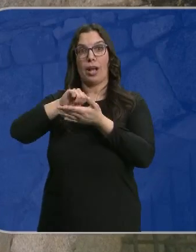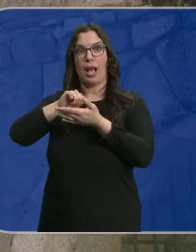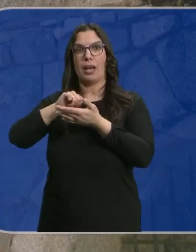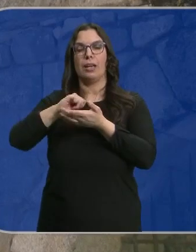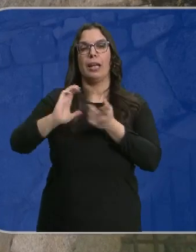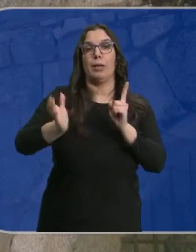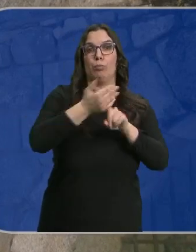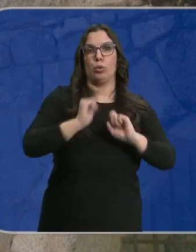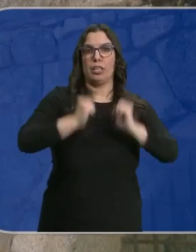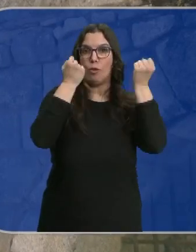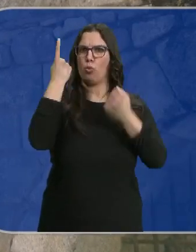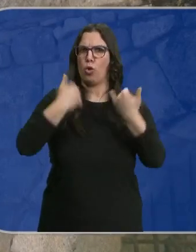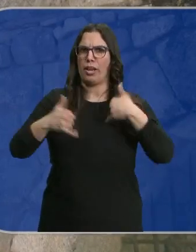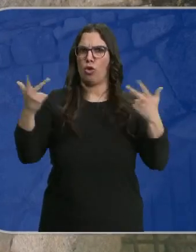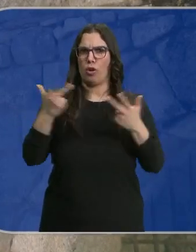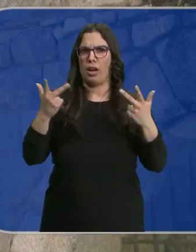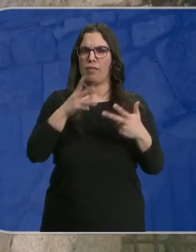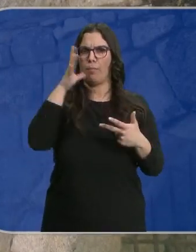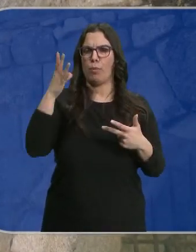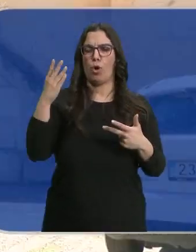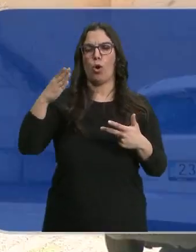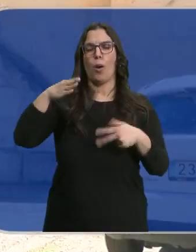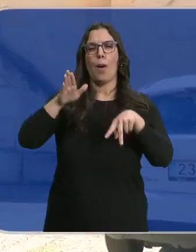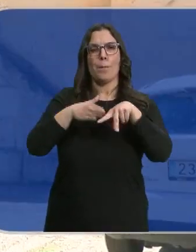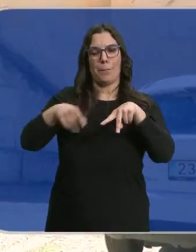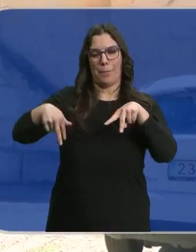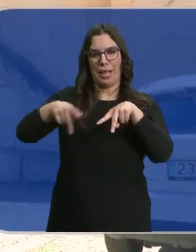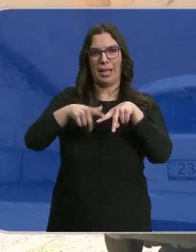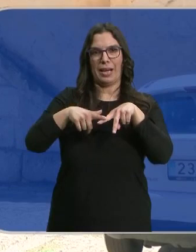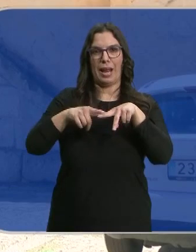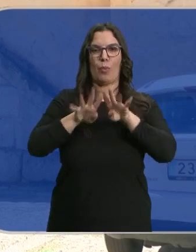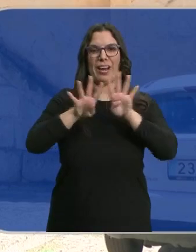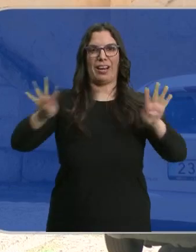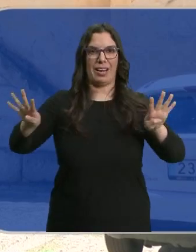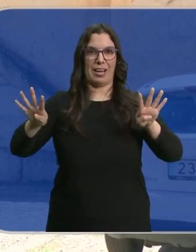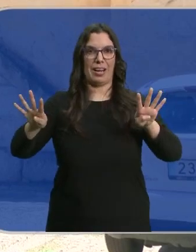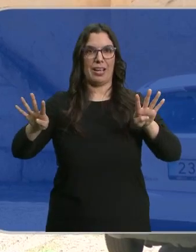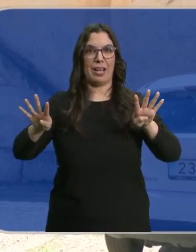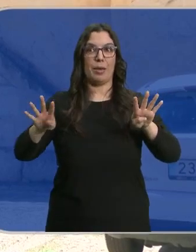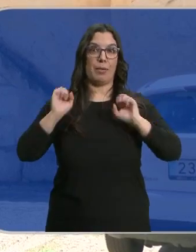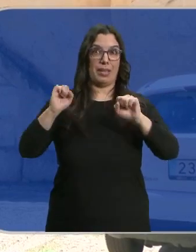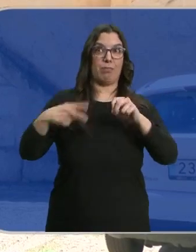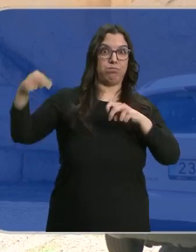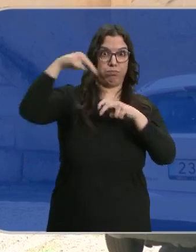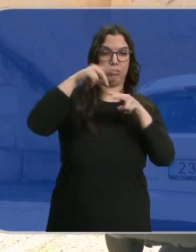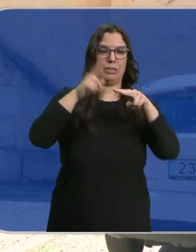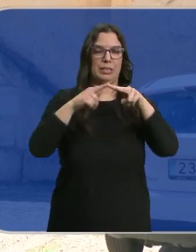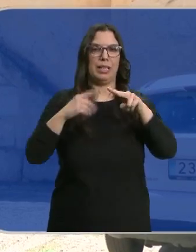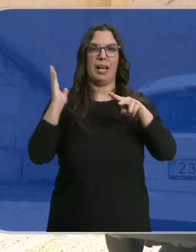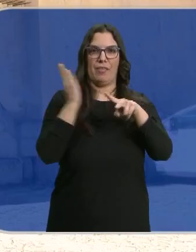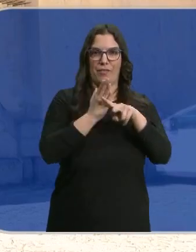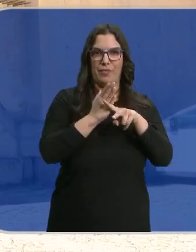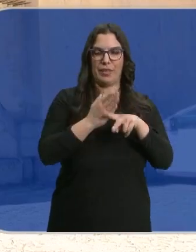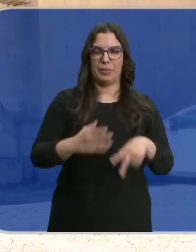Uno de ellos resultó gravemente herido ya que se clavó en una pierna una de las rejas que están aquí puestas para precisamente evitar el paso